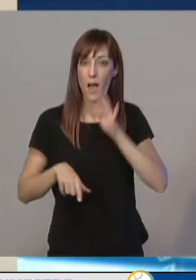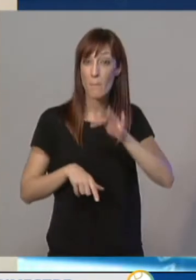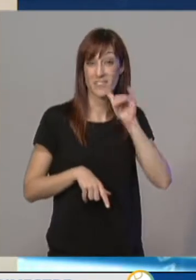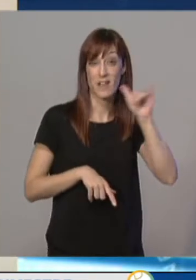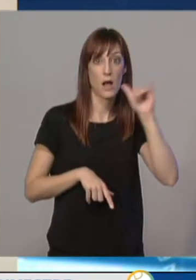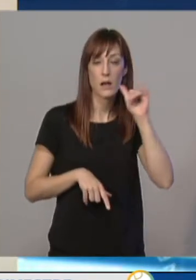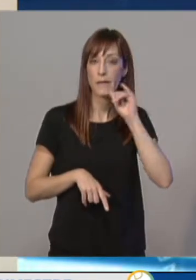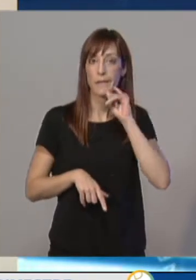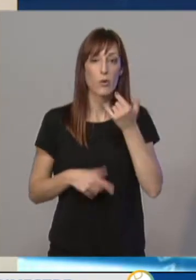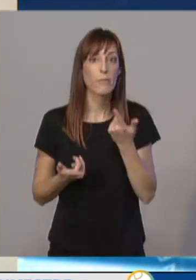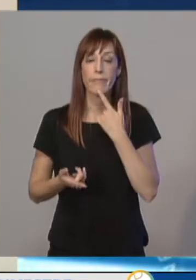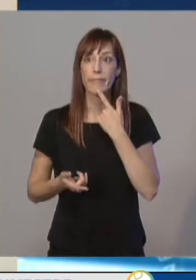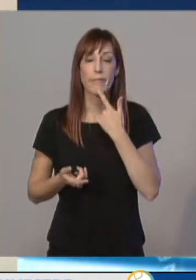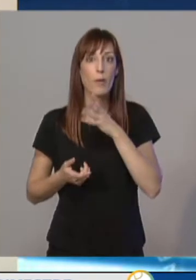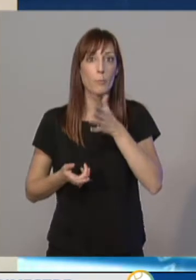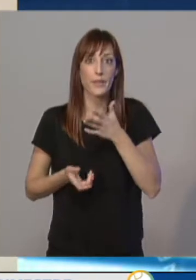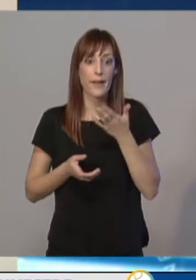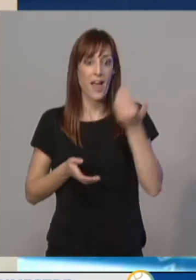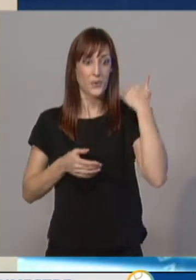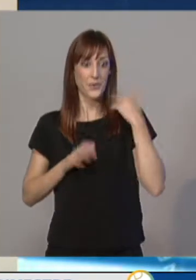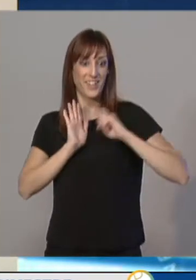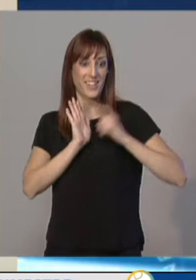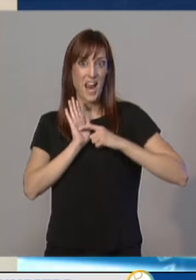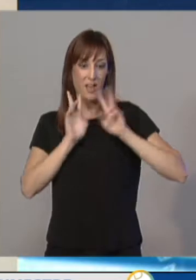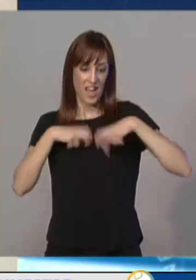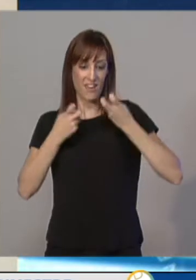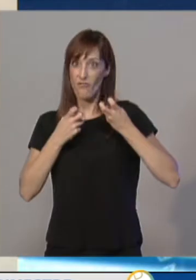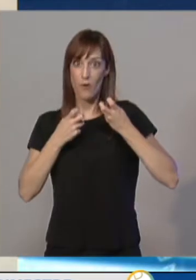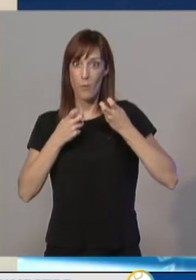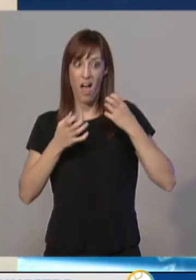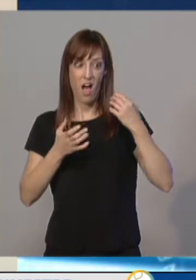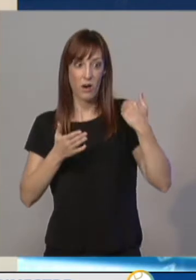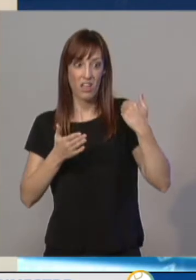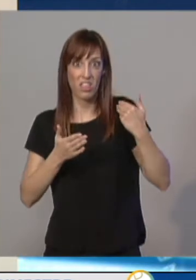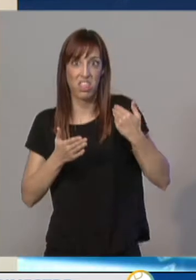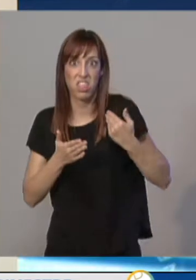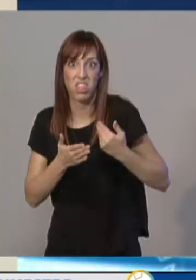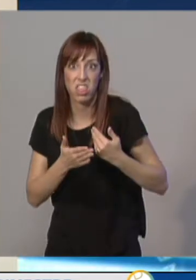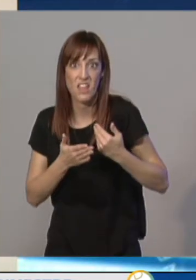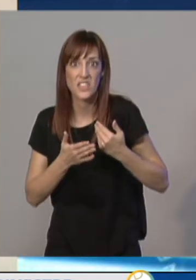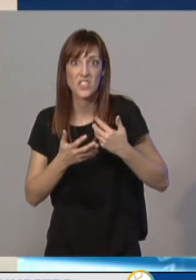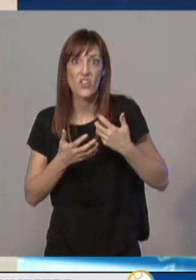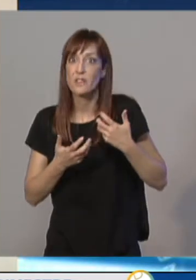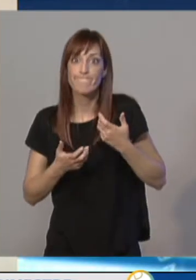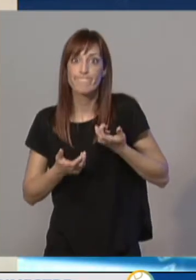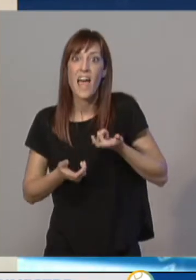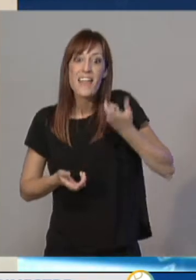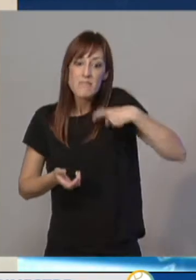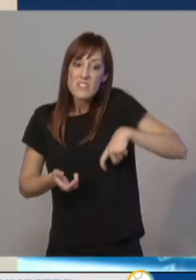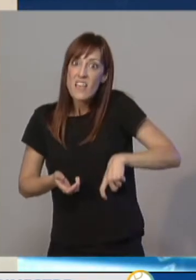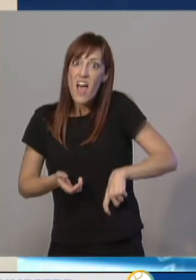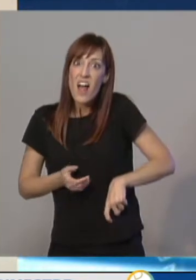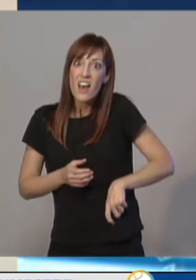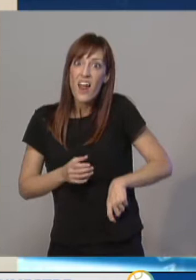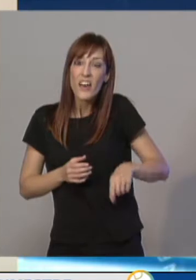los efectos de la reforma laboral. Sigue vigente y esto está impidiendo que los salarios crezcan de